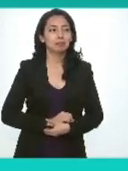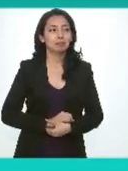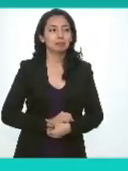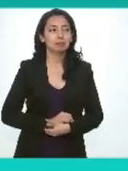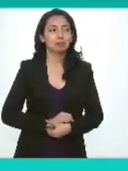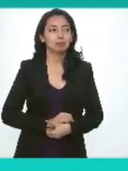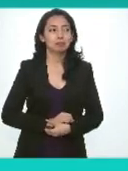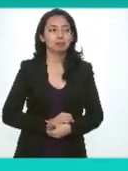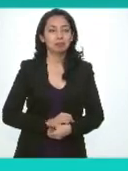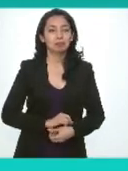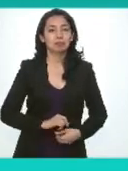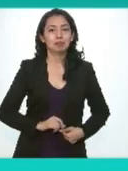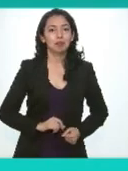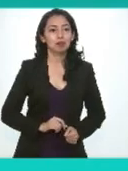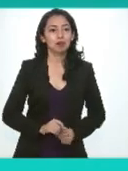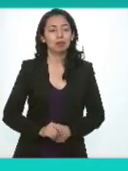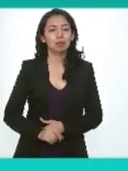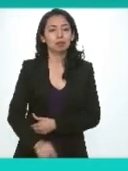bien